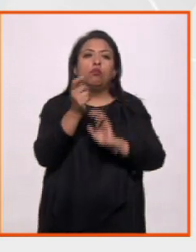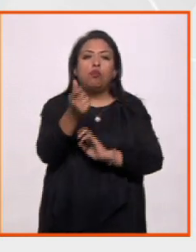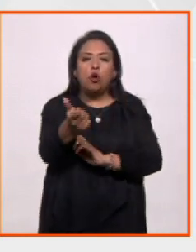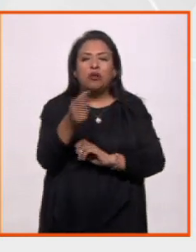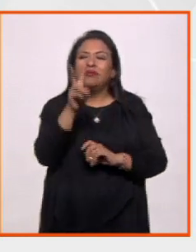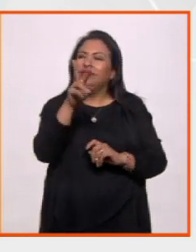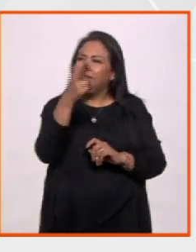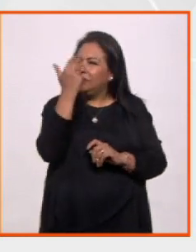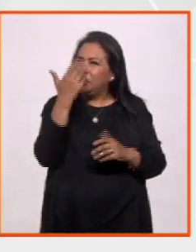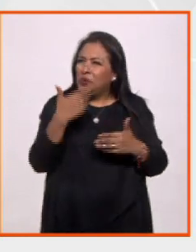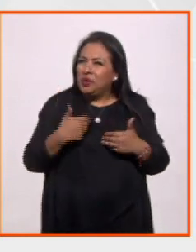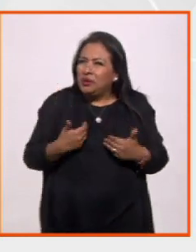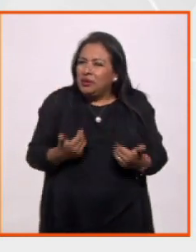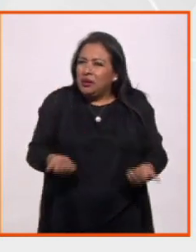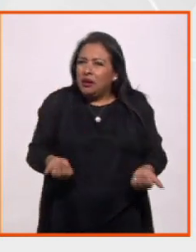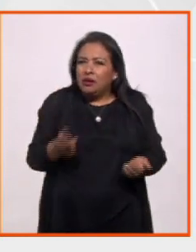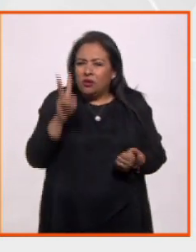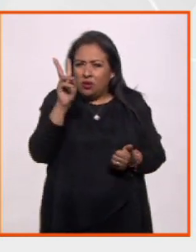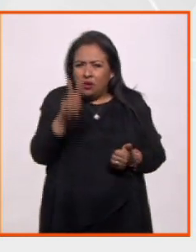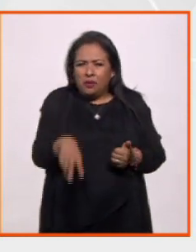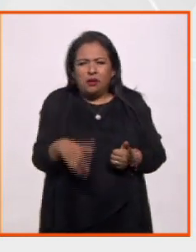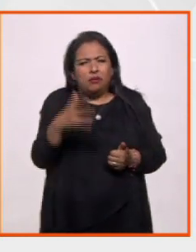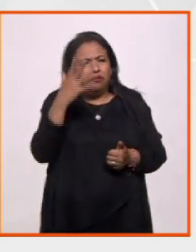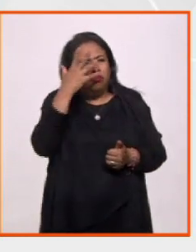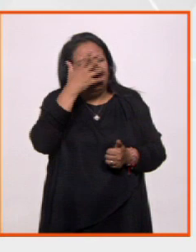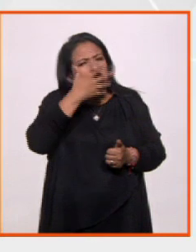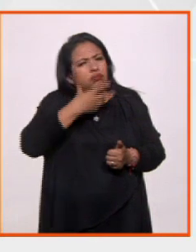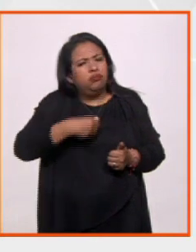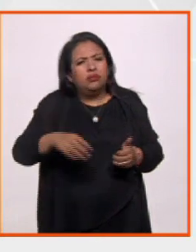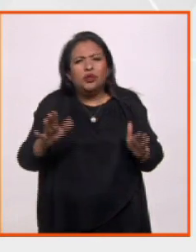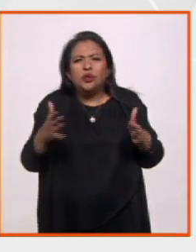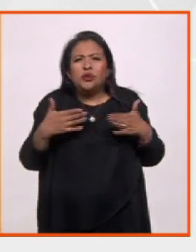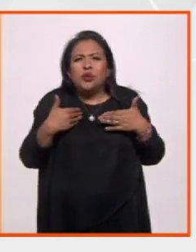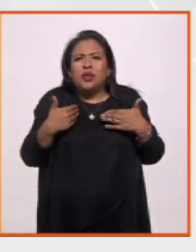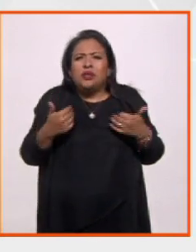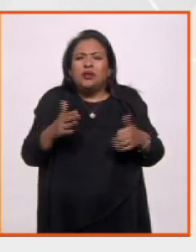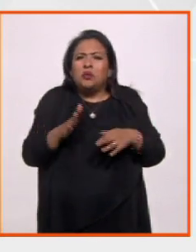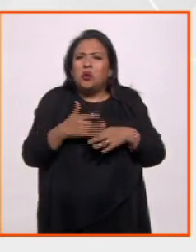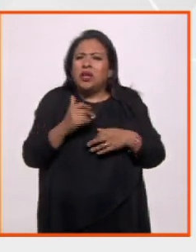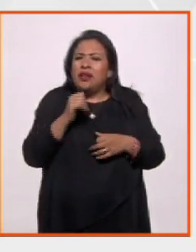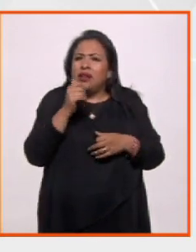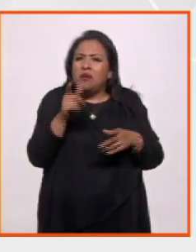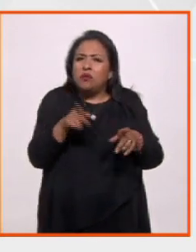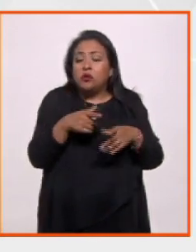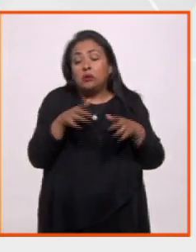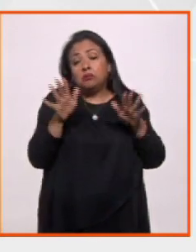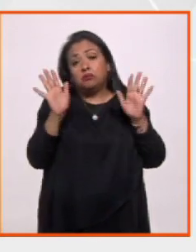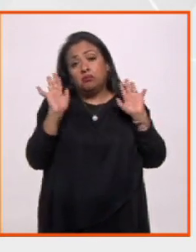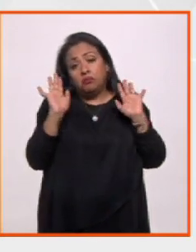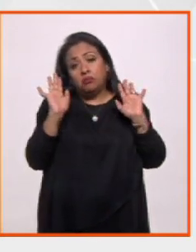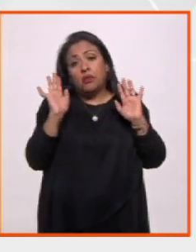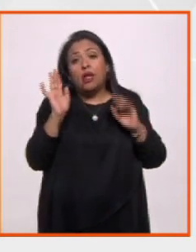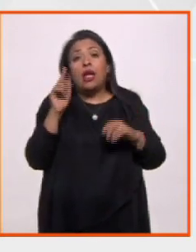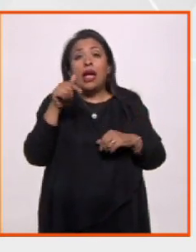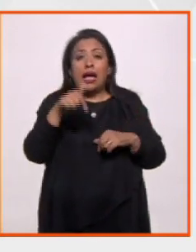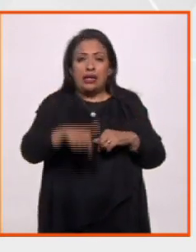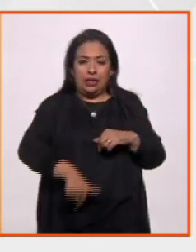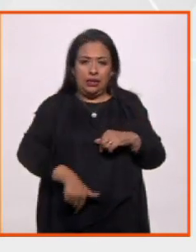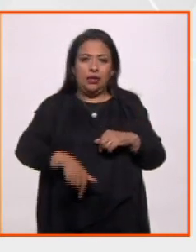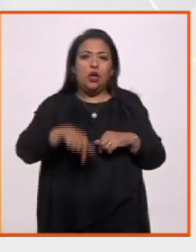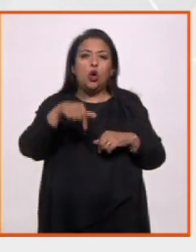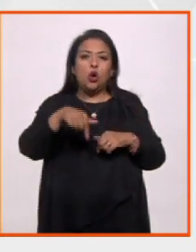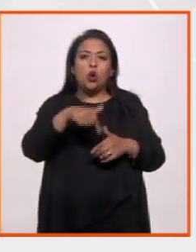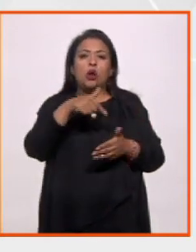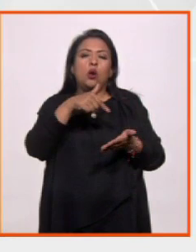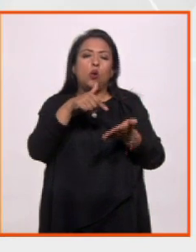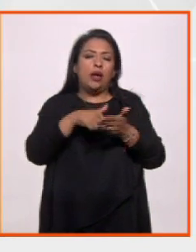Exacto, no entiendo por qué, porque es una obra hermosa, y no entiendo por qué no se toca más, pero bueno, aquí estamos, en